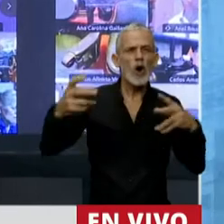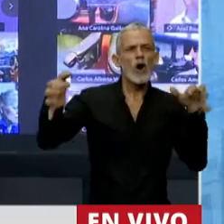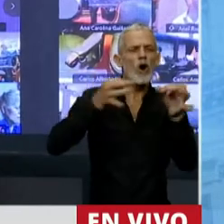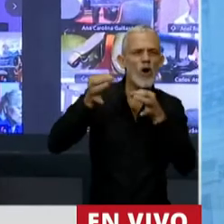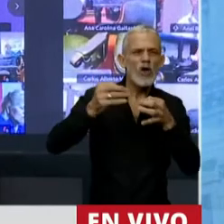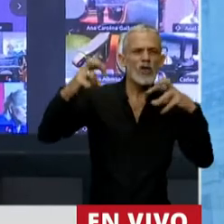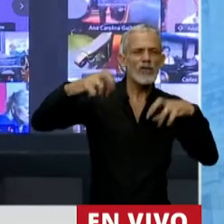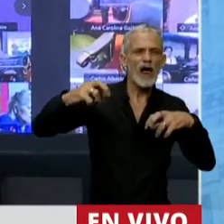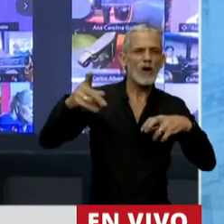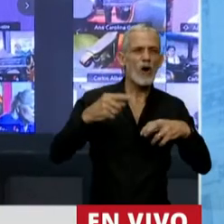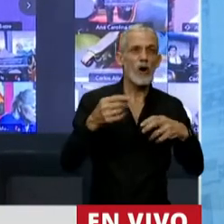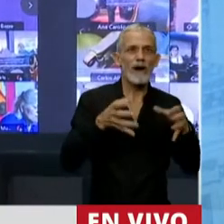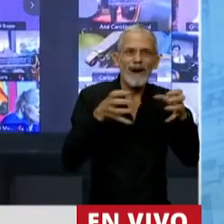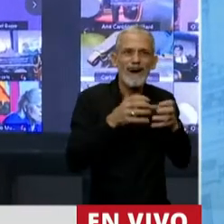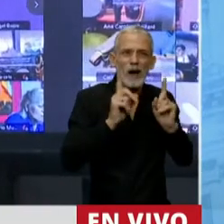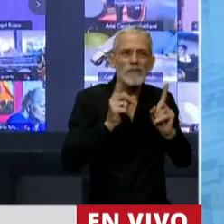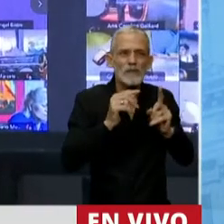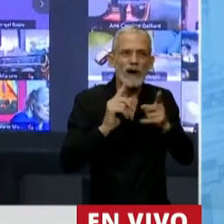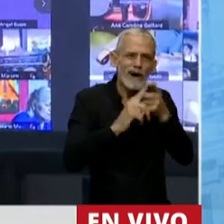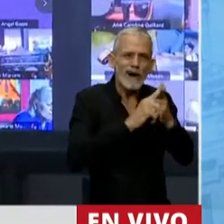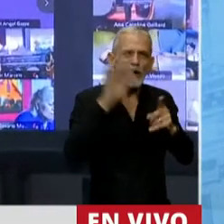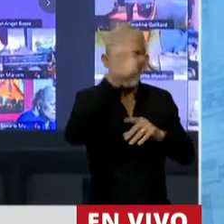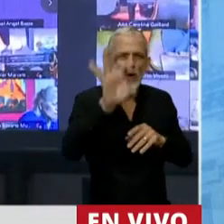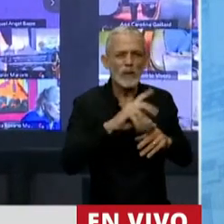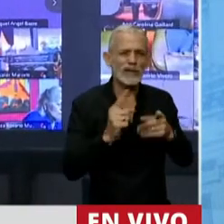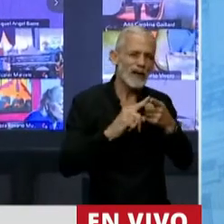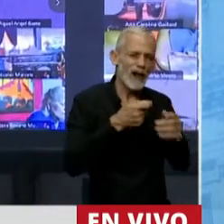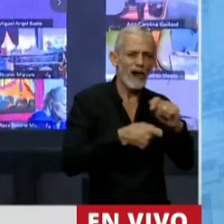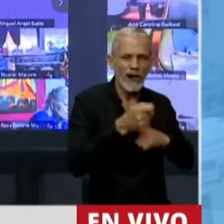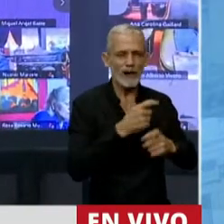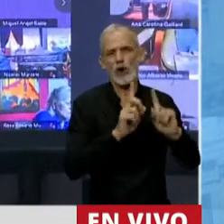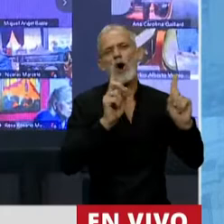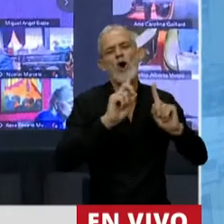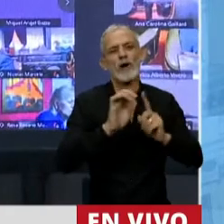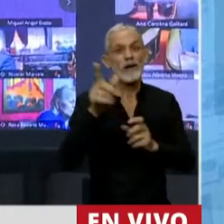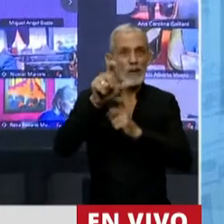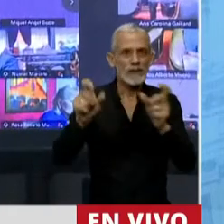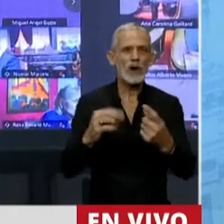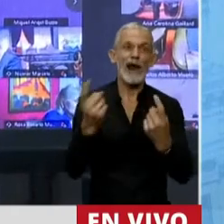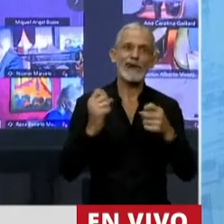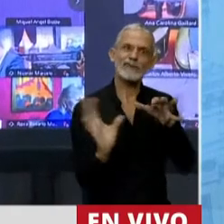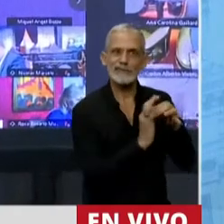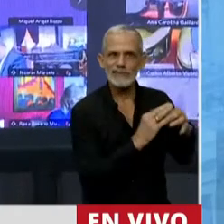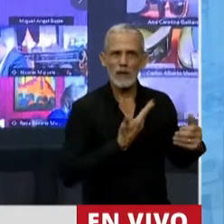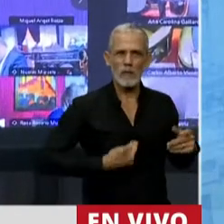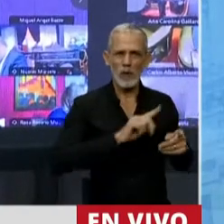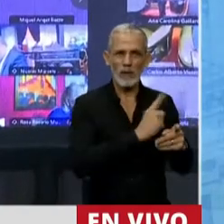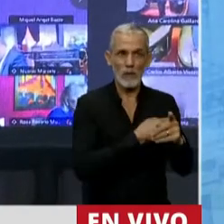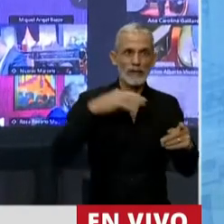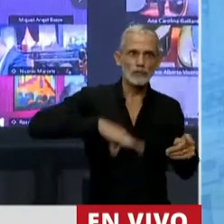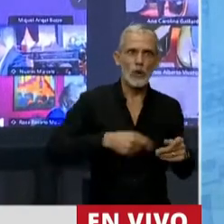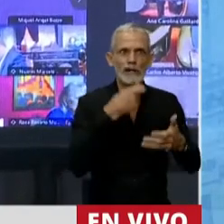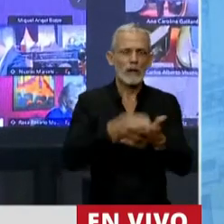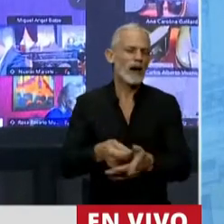con quienes les toca gestionar las provincias, no a un diálogo con quienes necesitan del Poder Ejecutivo para pagar los sueldos.